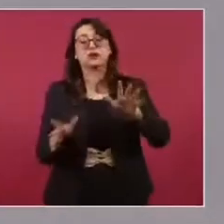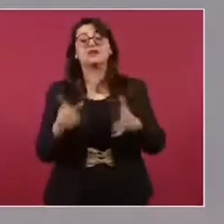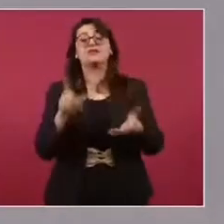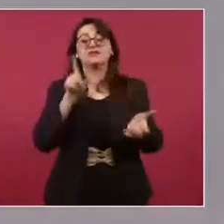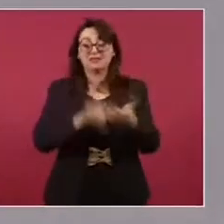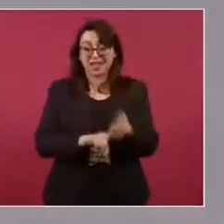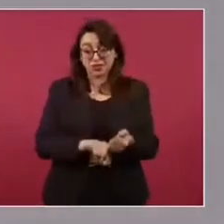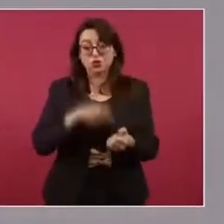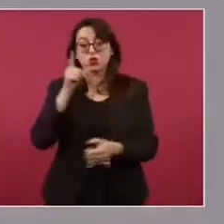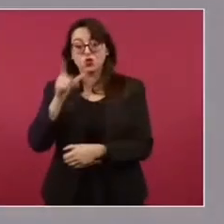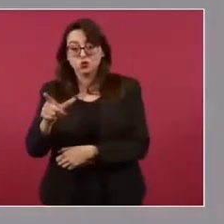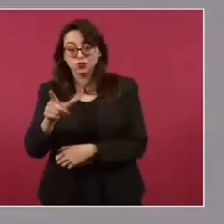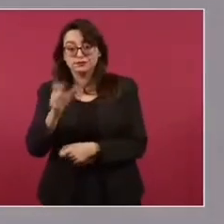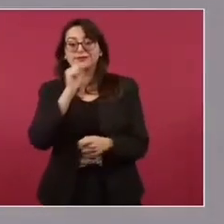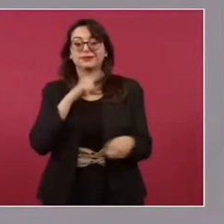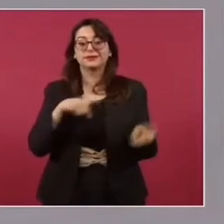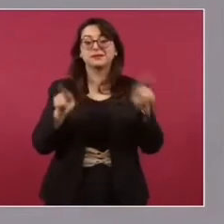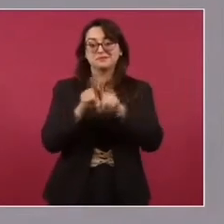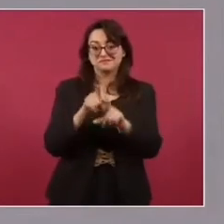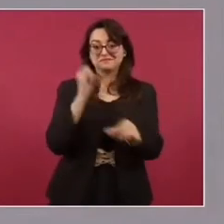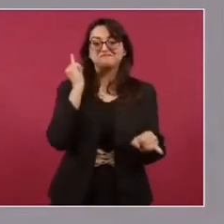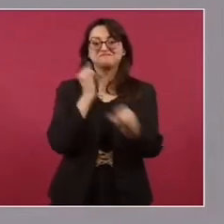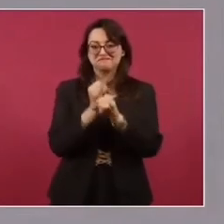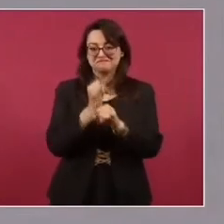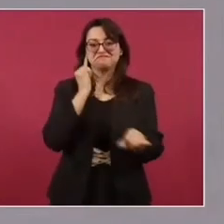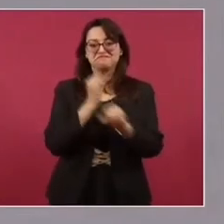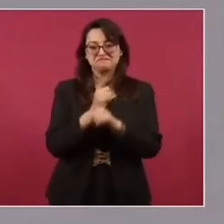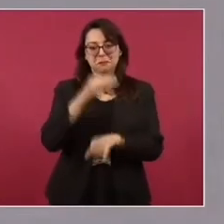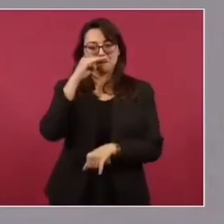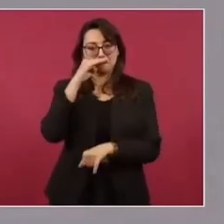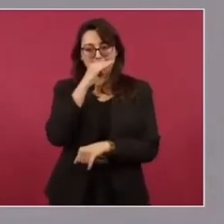internet para todos en forma gratuita.